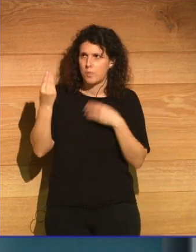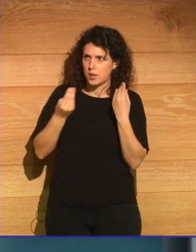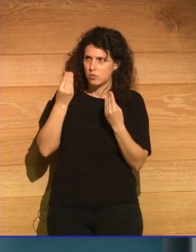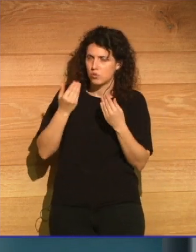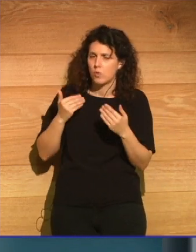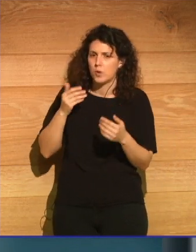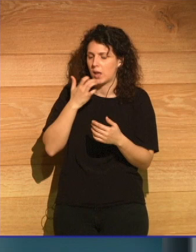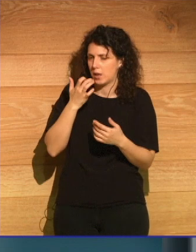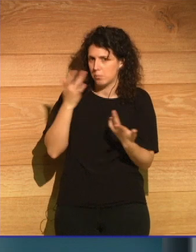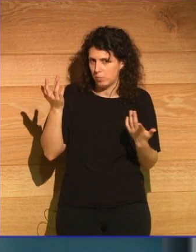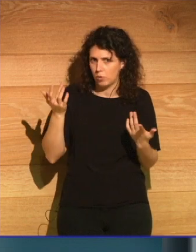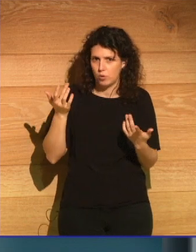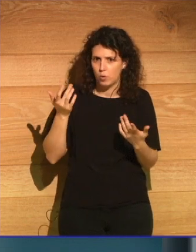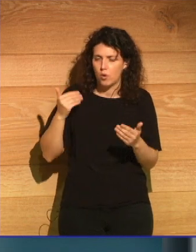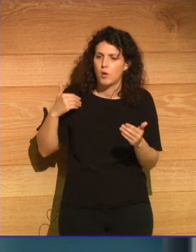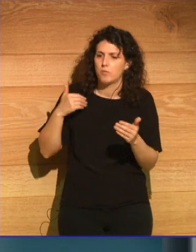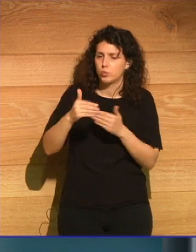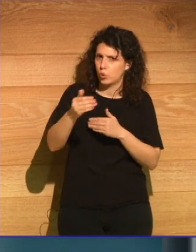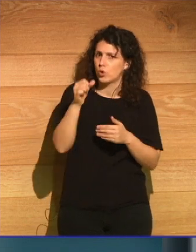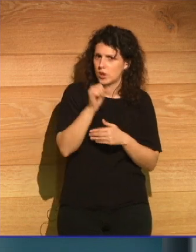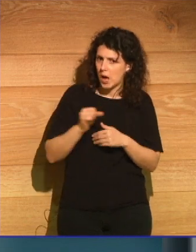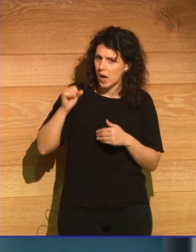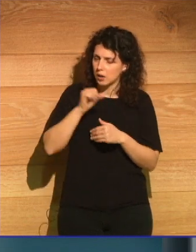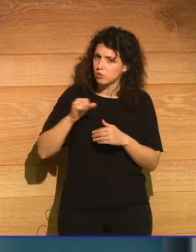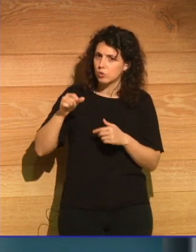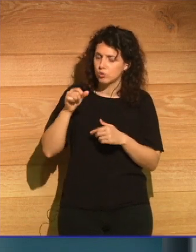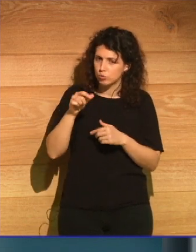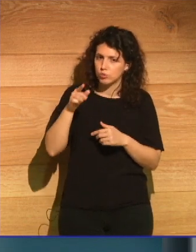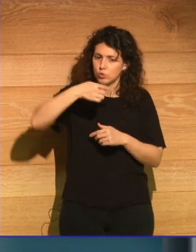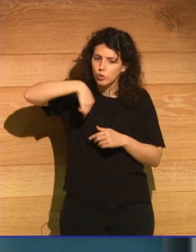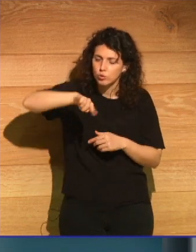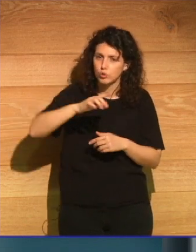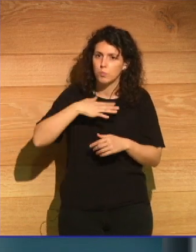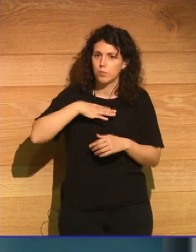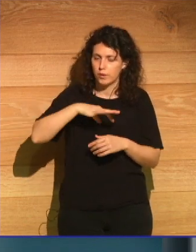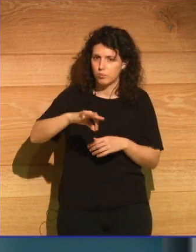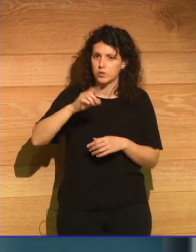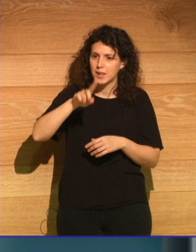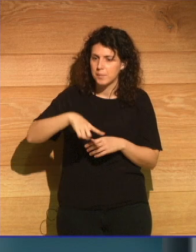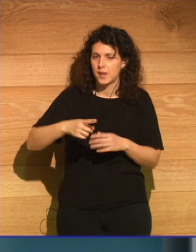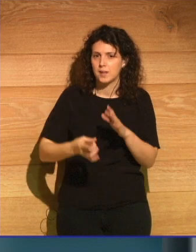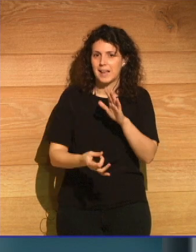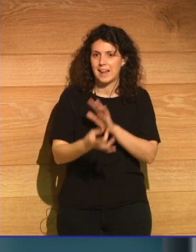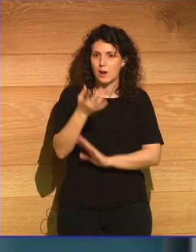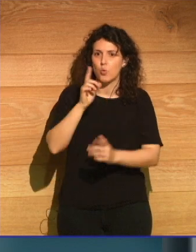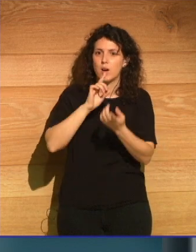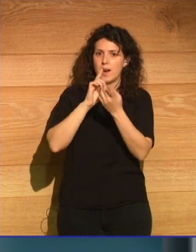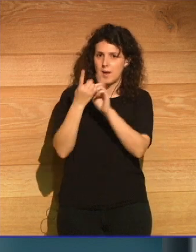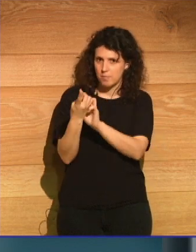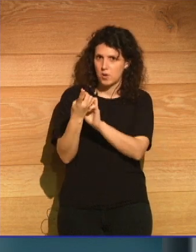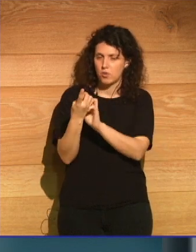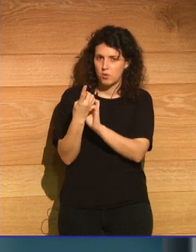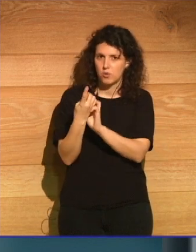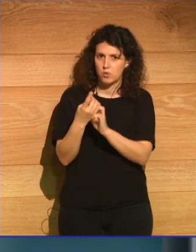en los años por venir, podremos también generar un cambio y